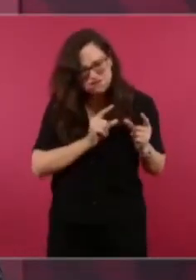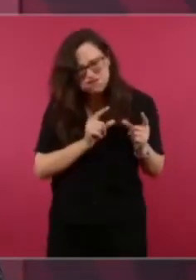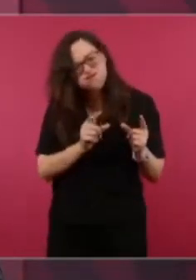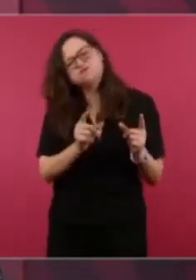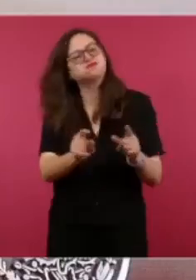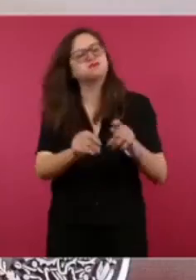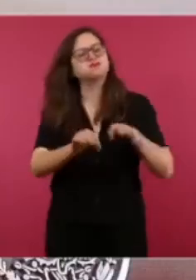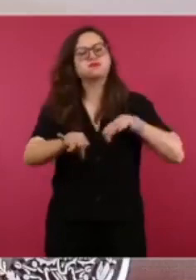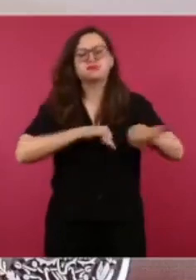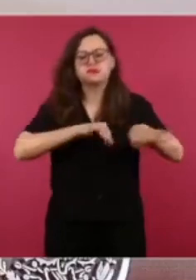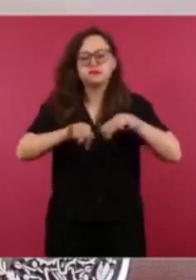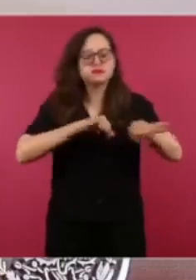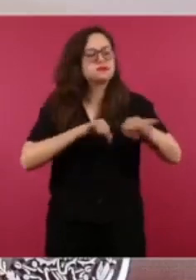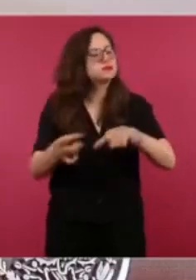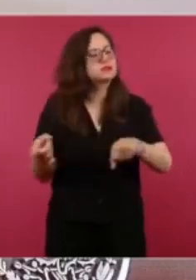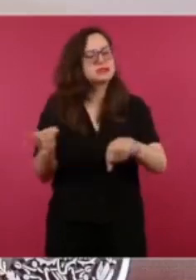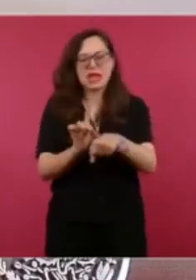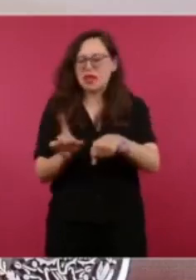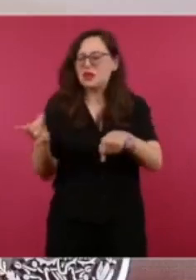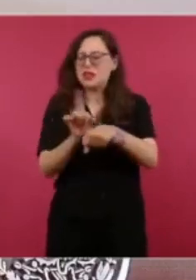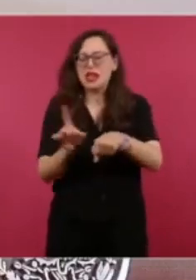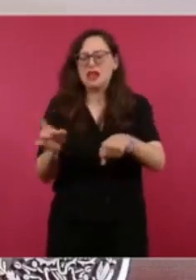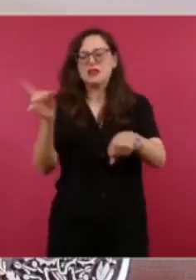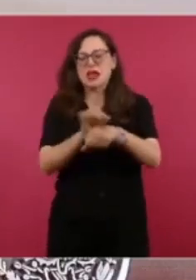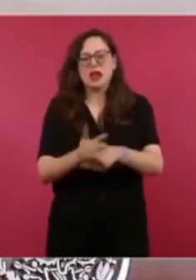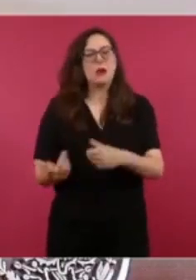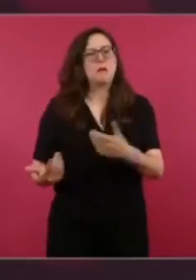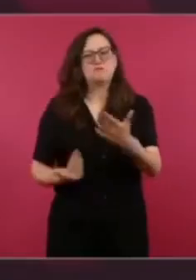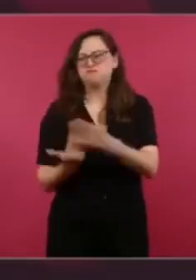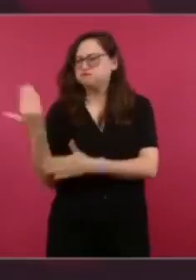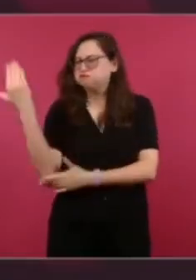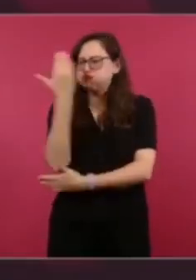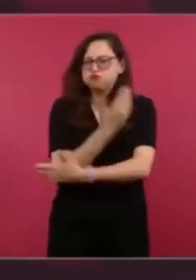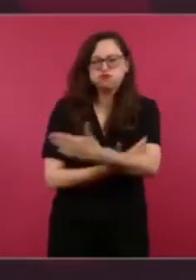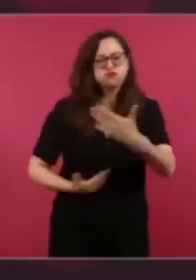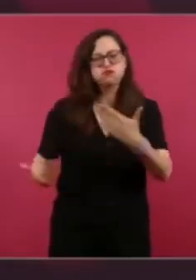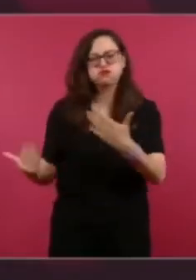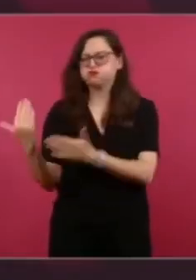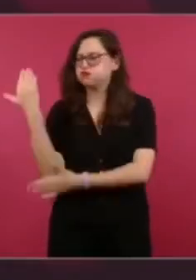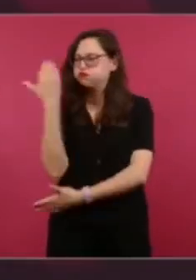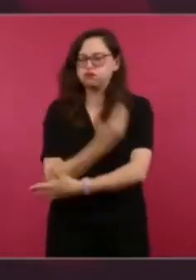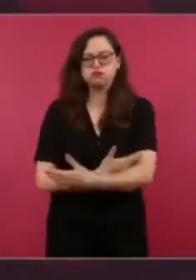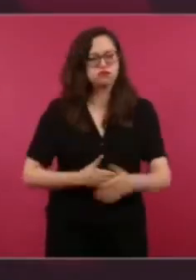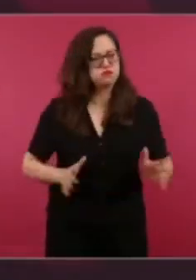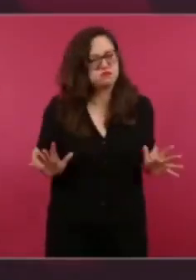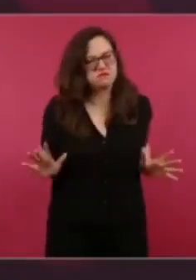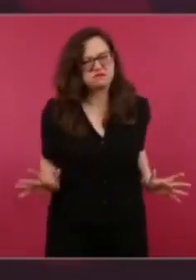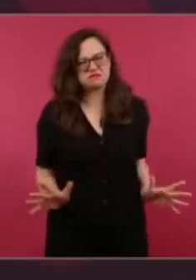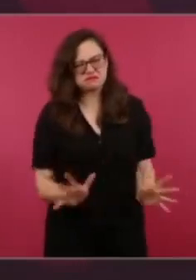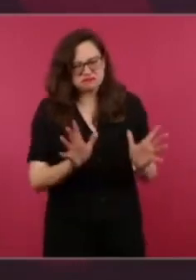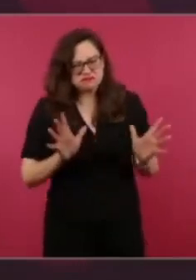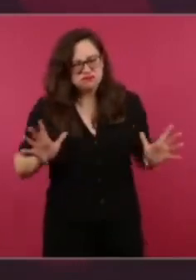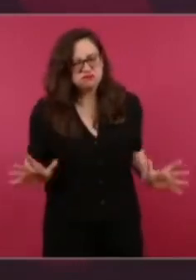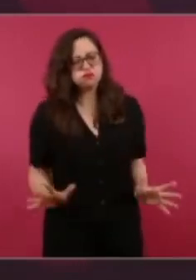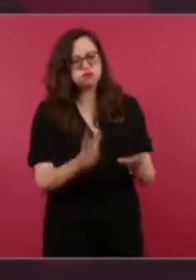sector salud, nos ayudó mucho, la Marina,